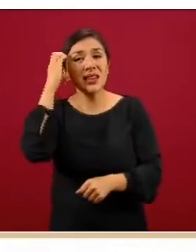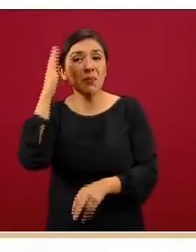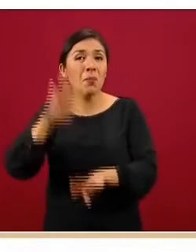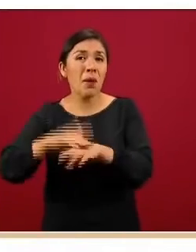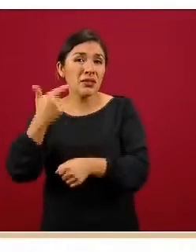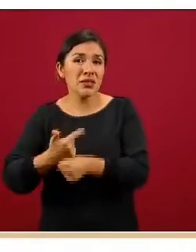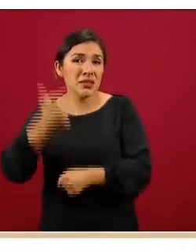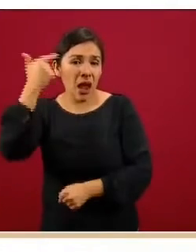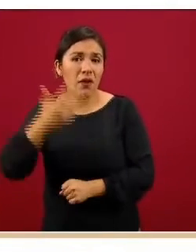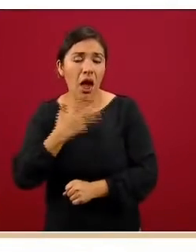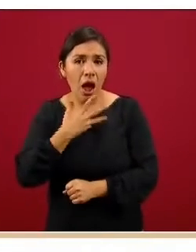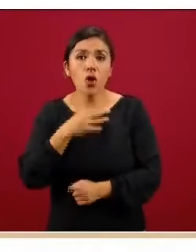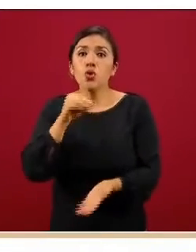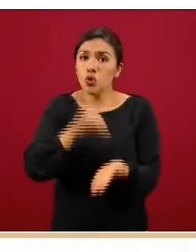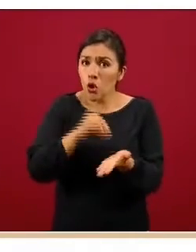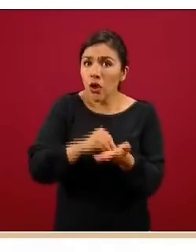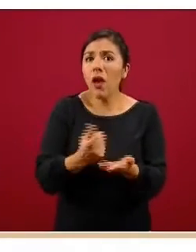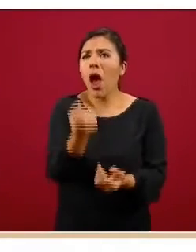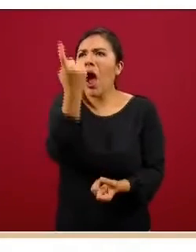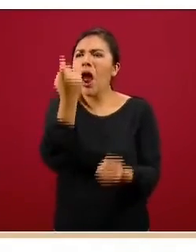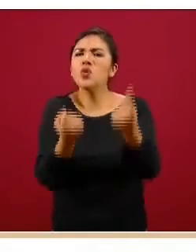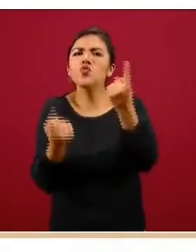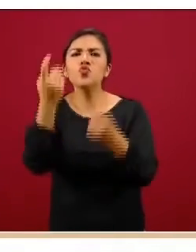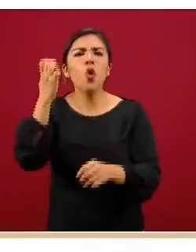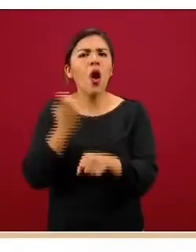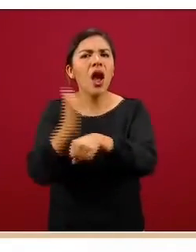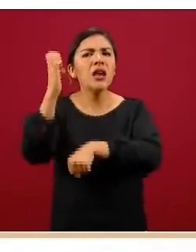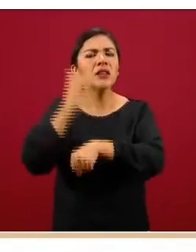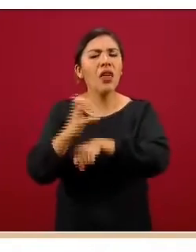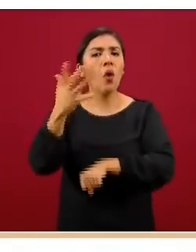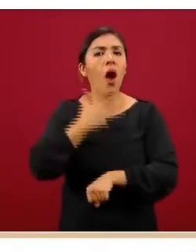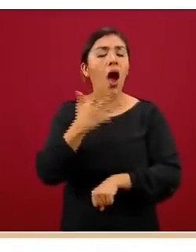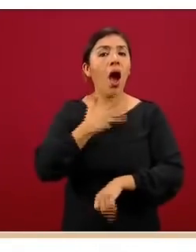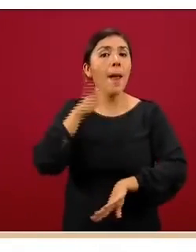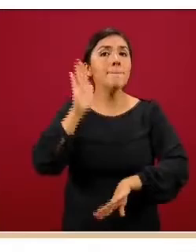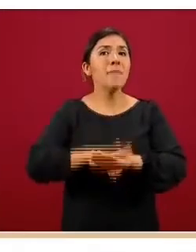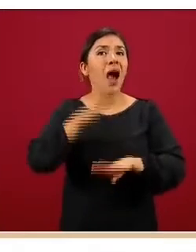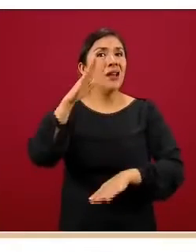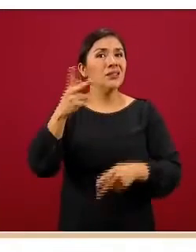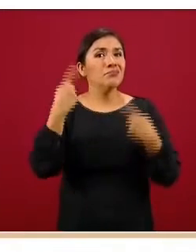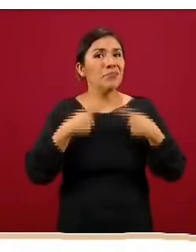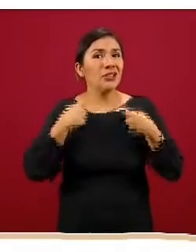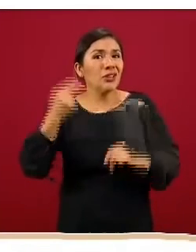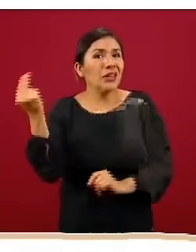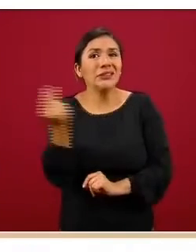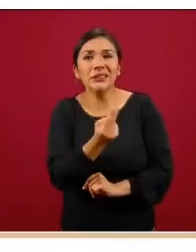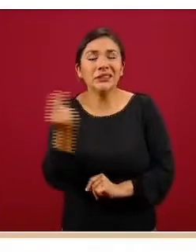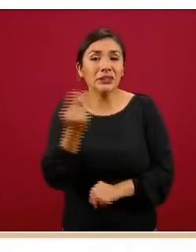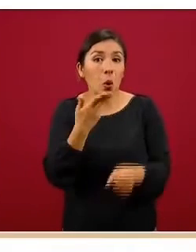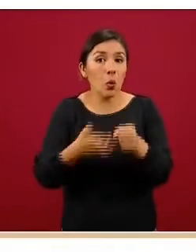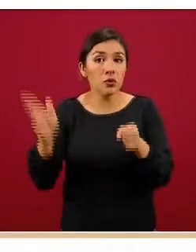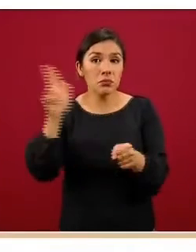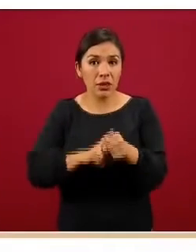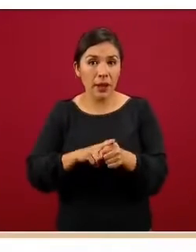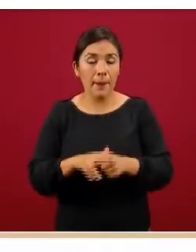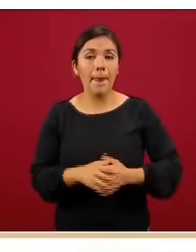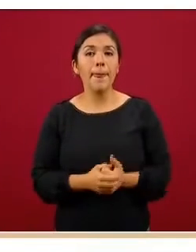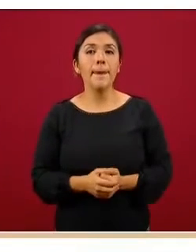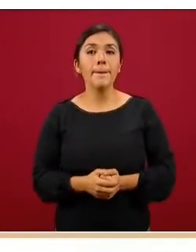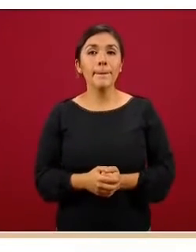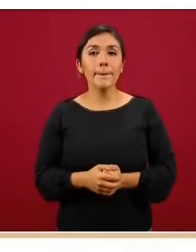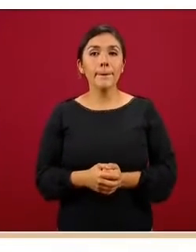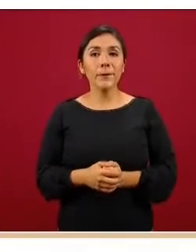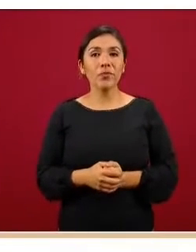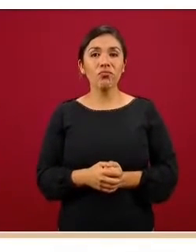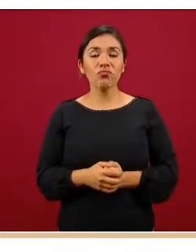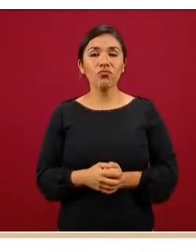aún en los estados que están teniendo los mayores porcentajes de demanda hospitalaria. Y en